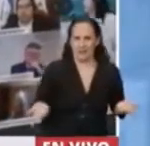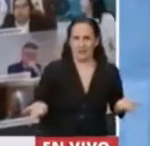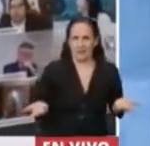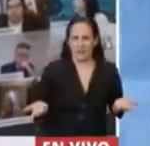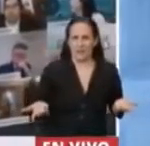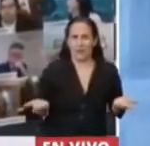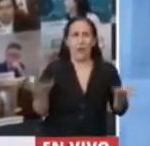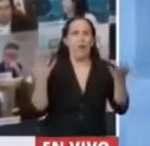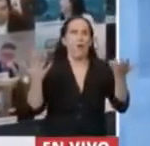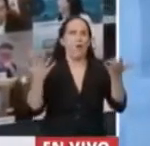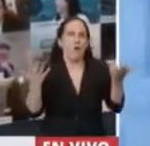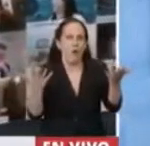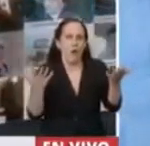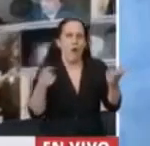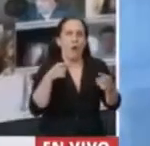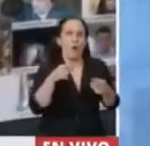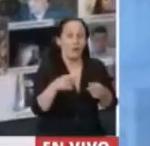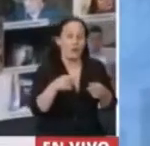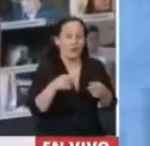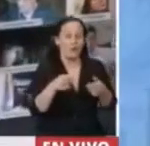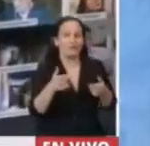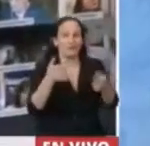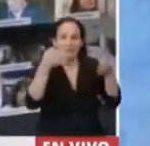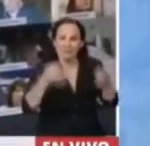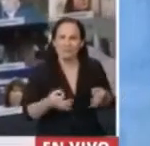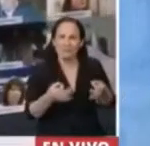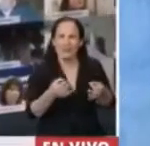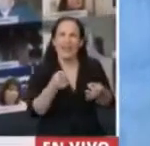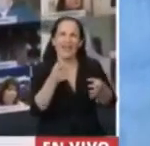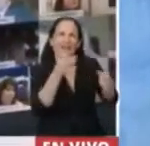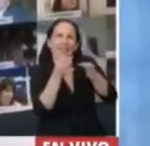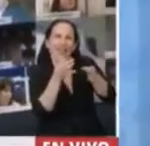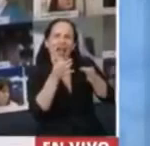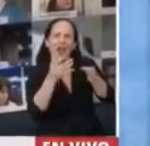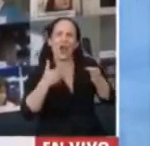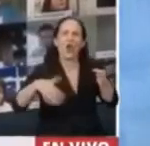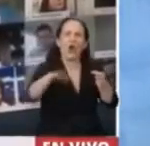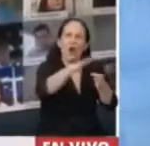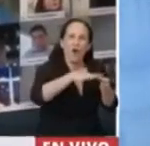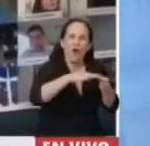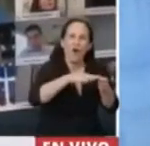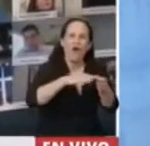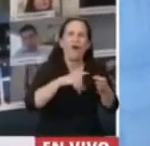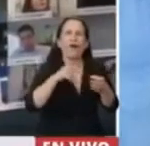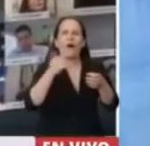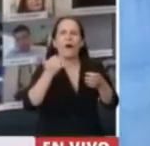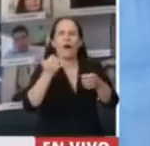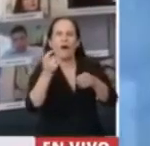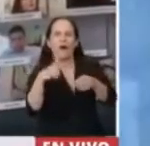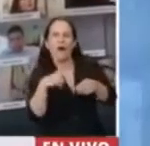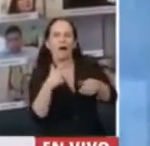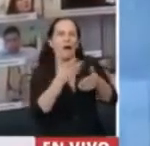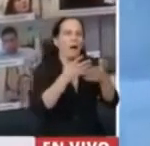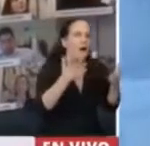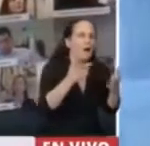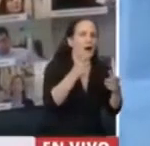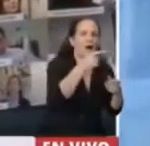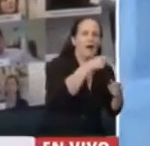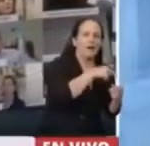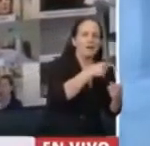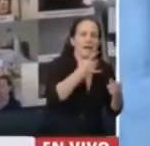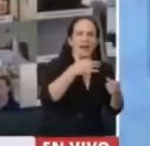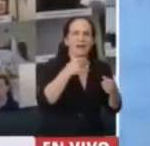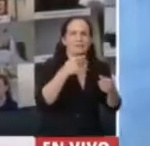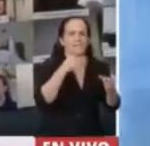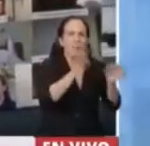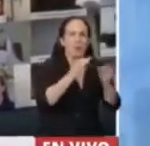cuando tenemos que conjugar los intereses de las tres partes del diálogo social, no va a salir el proyecto que yo